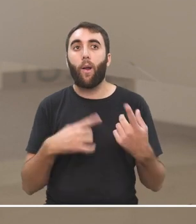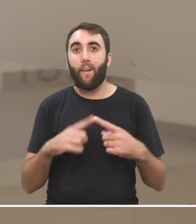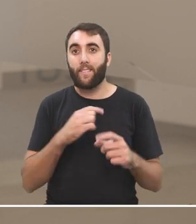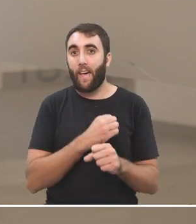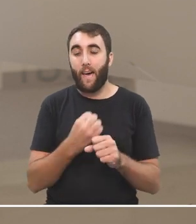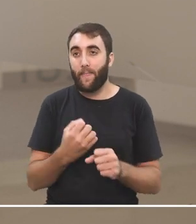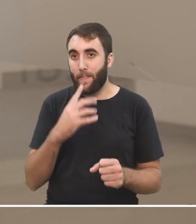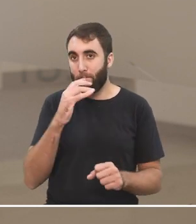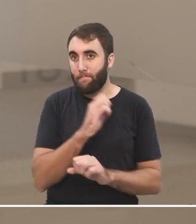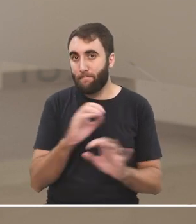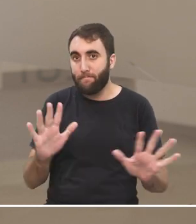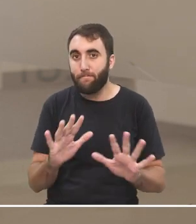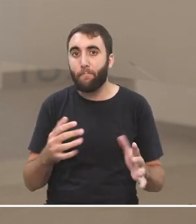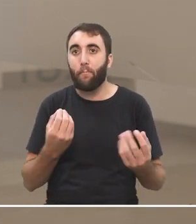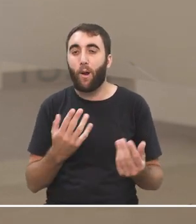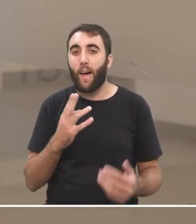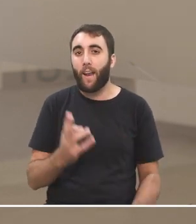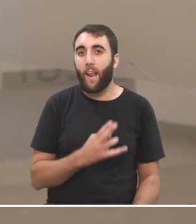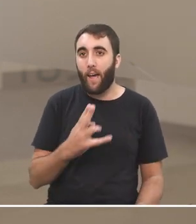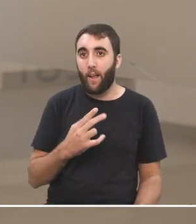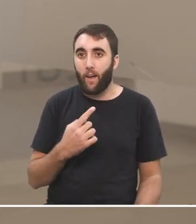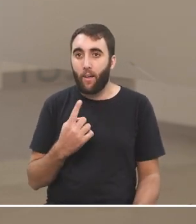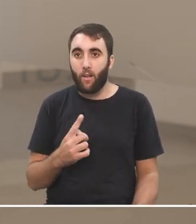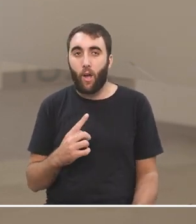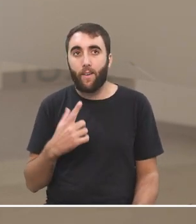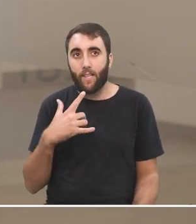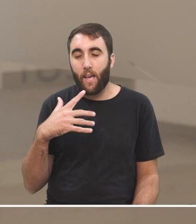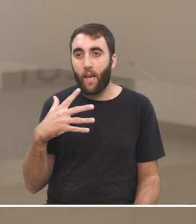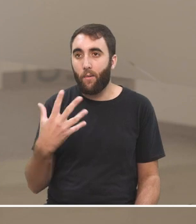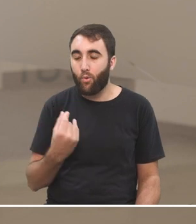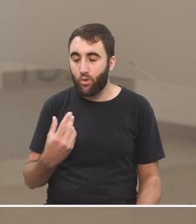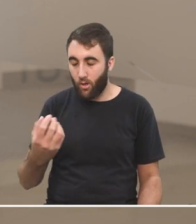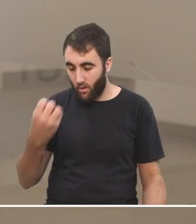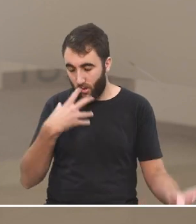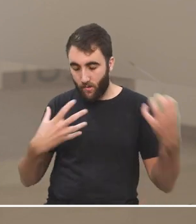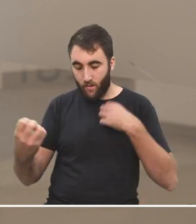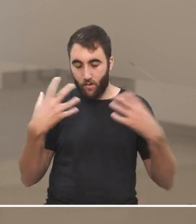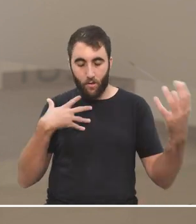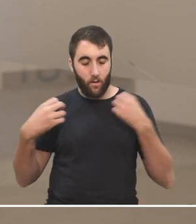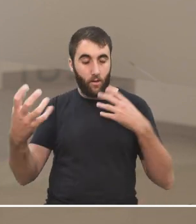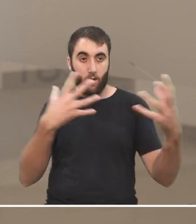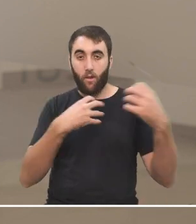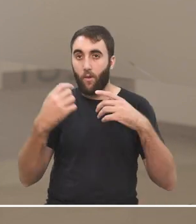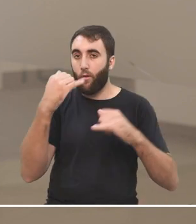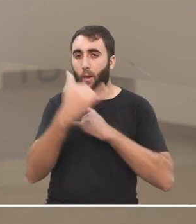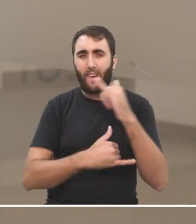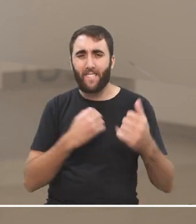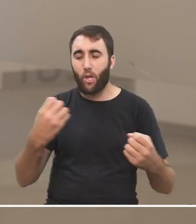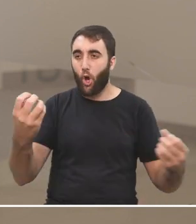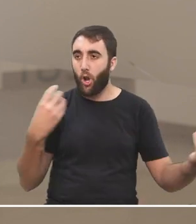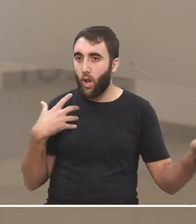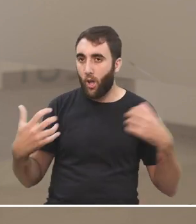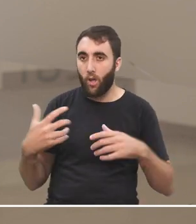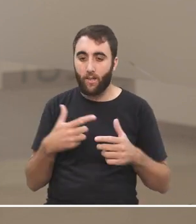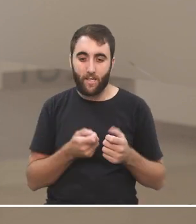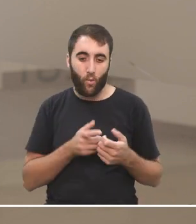insoportable es raro porque no suele ocurrir porque estamos todo el tiempo llenándolo de cosas porque estamos con esta máquina adosada al